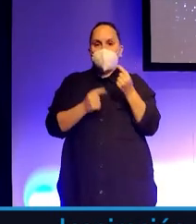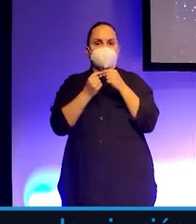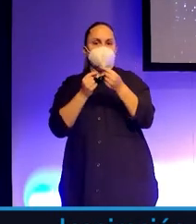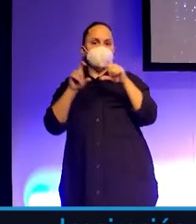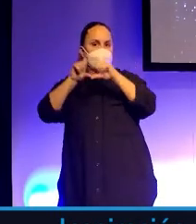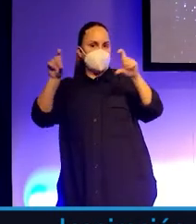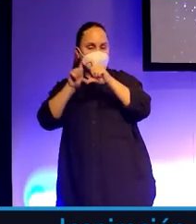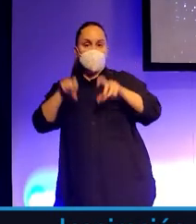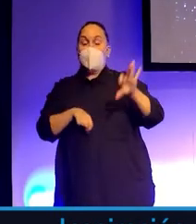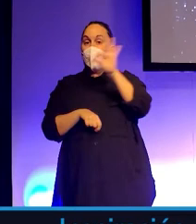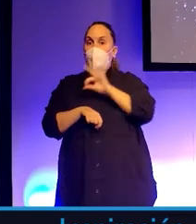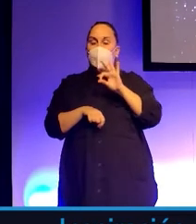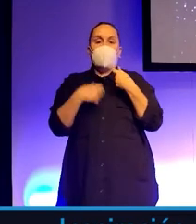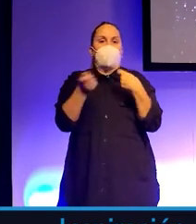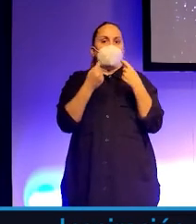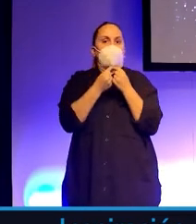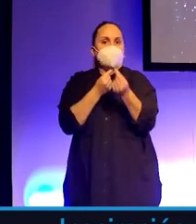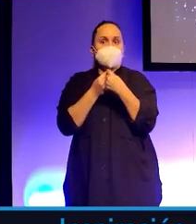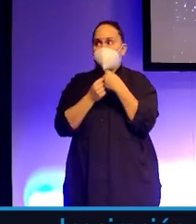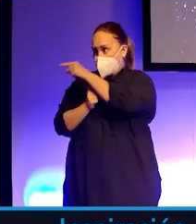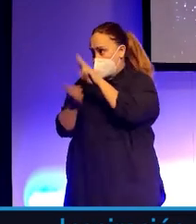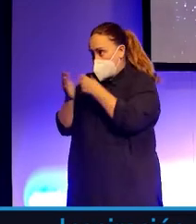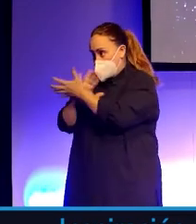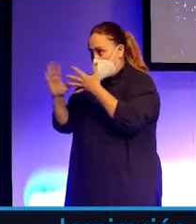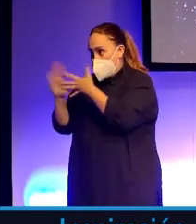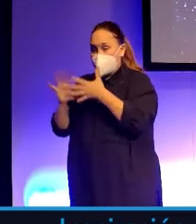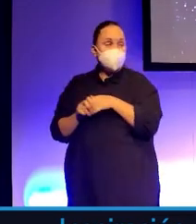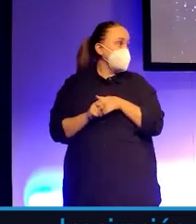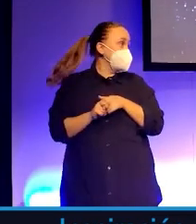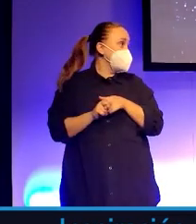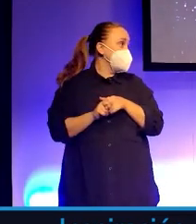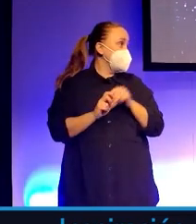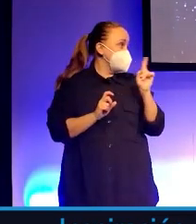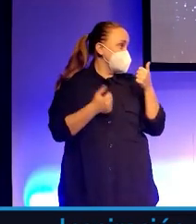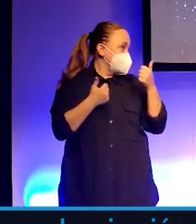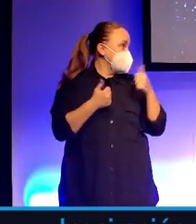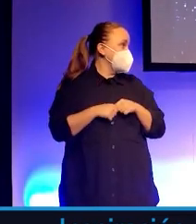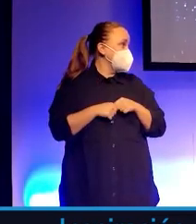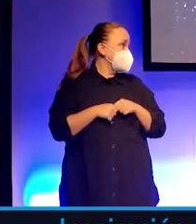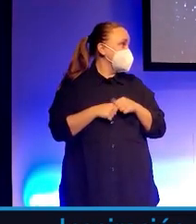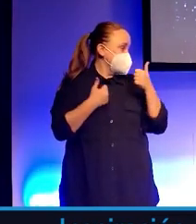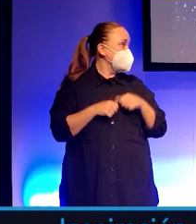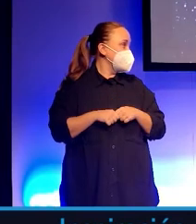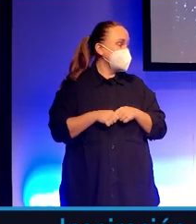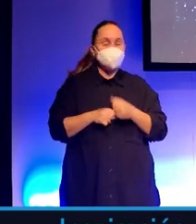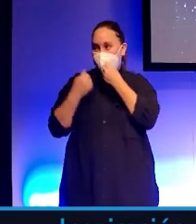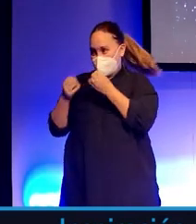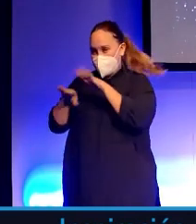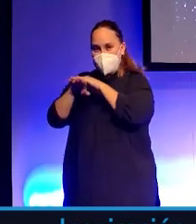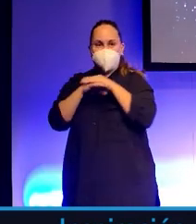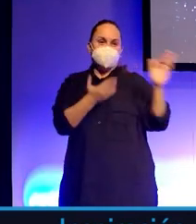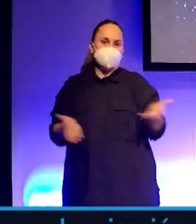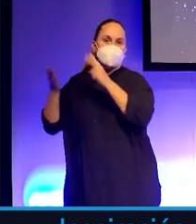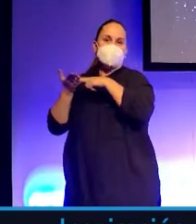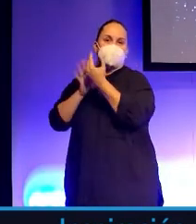se aceleró el comercio electrónico. ¿Voy muy rápido? No, es una pregunta a ti. ¿Voy muy rápido? ¿Voy bien? Sí, perdón. Un